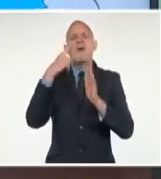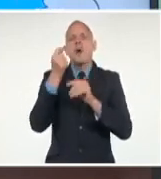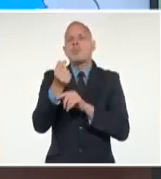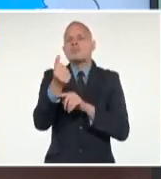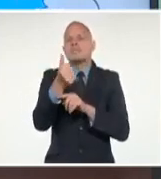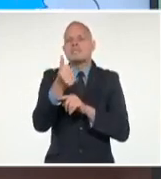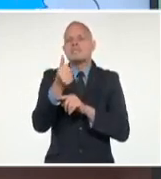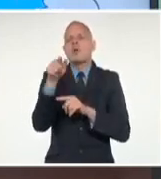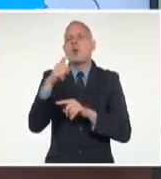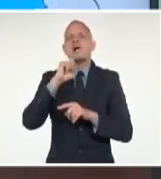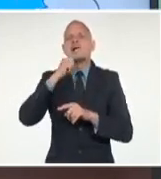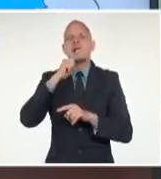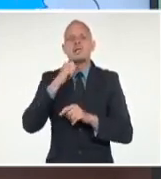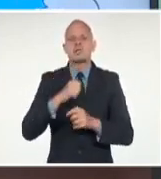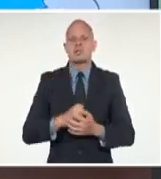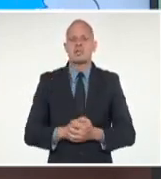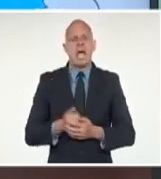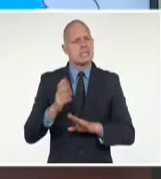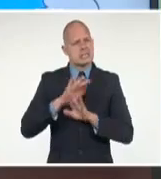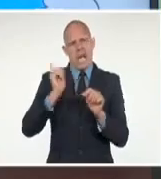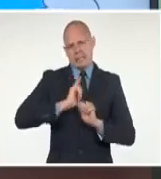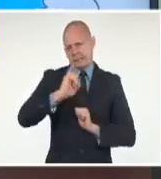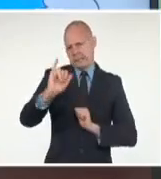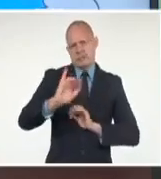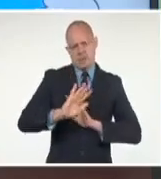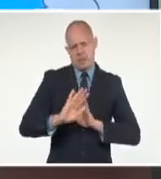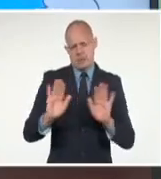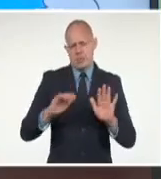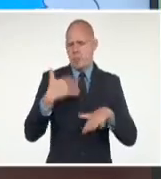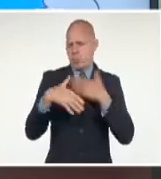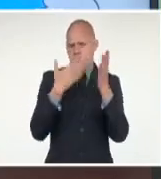ya bastante distante de Cuba.